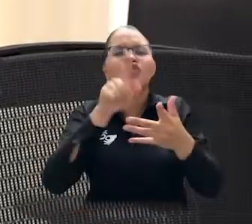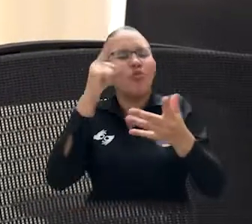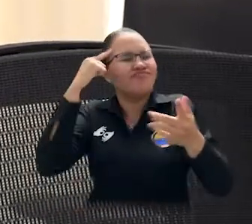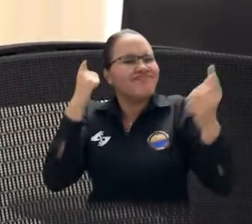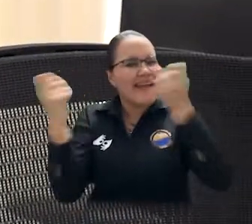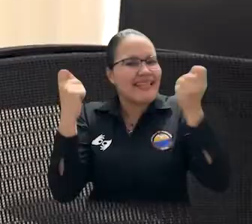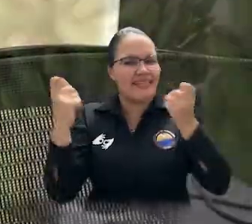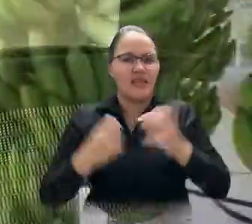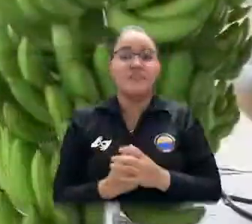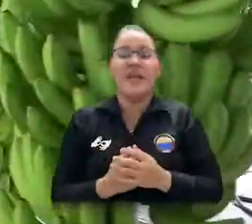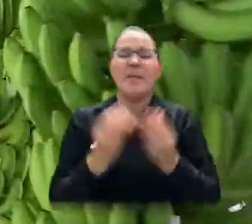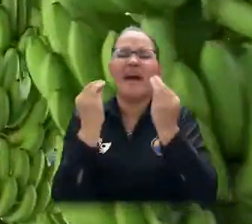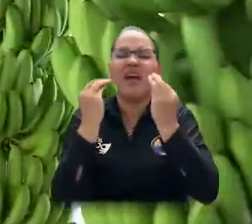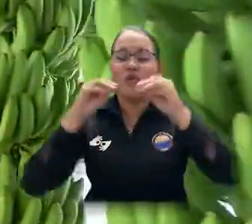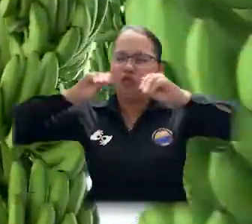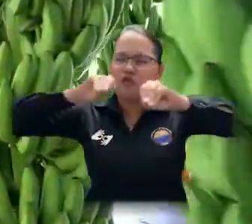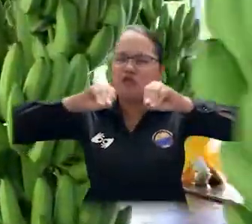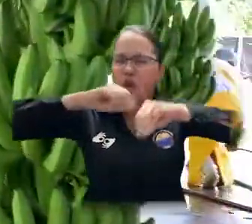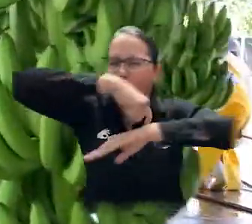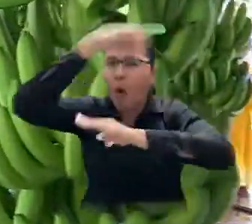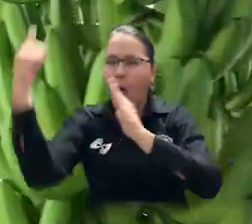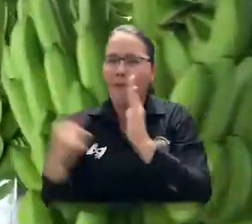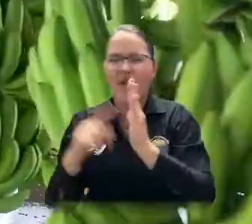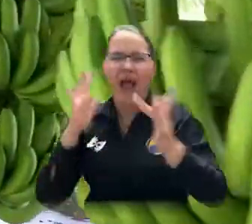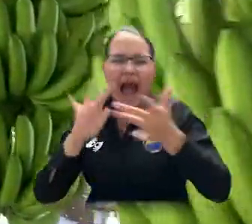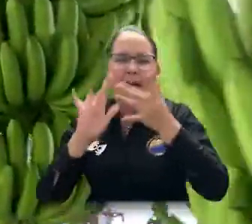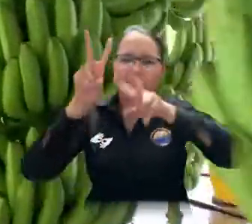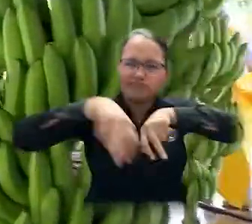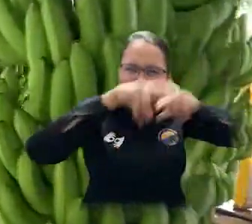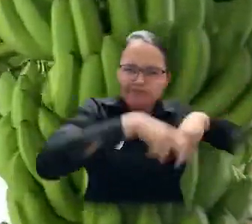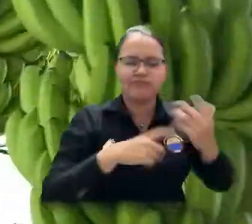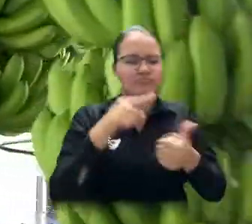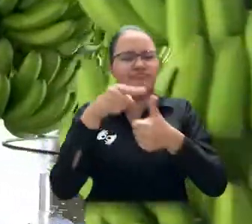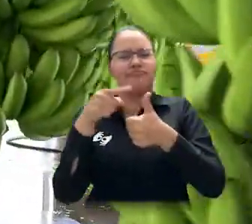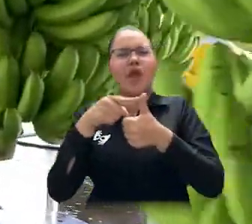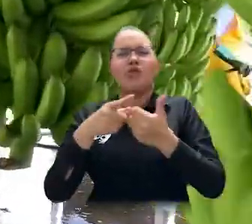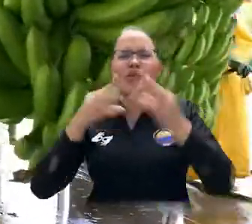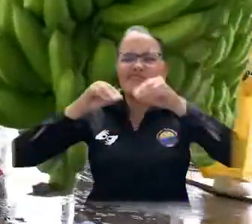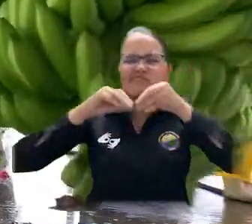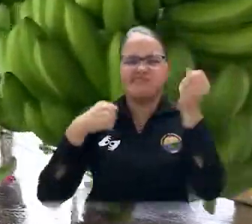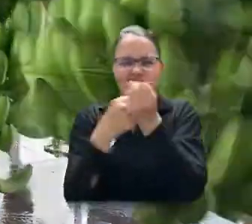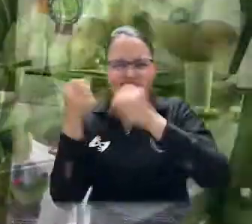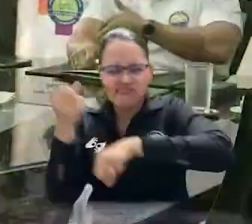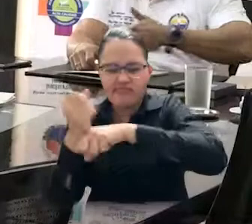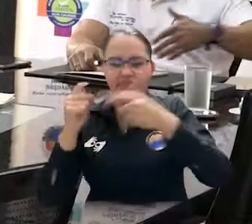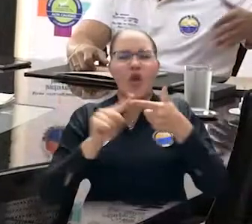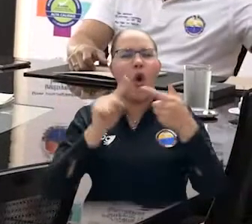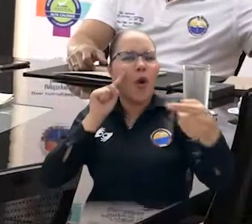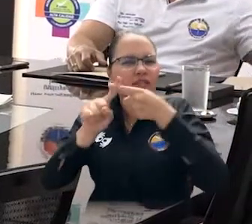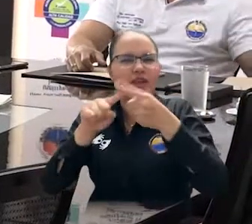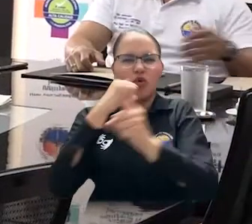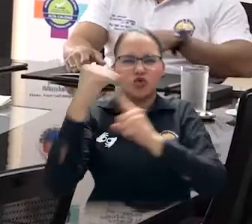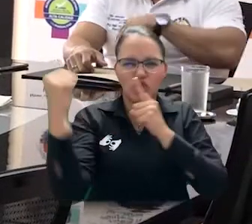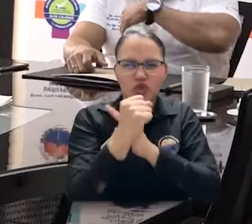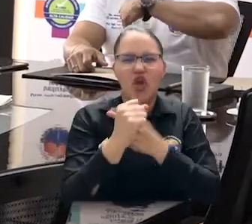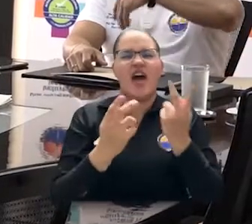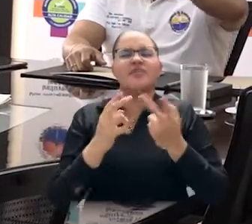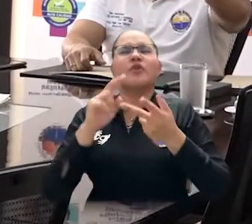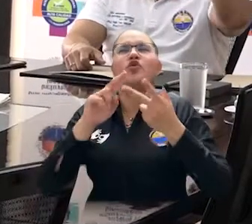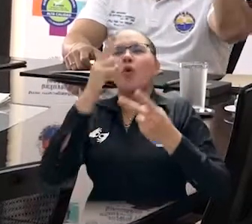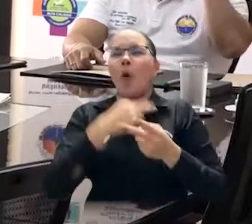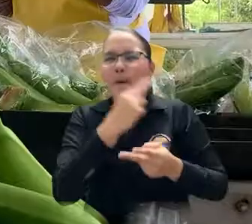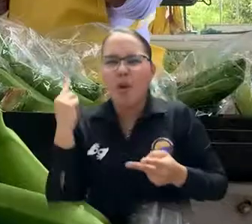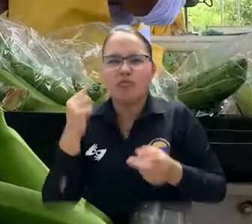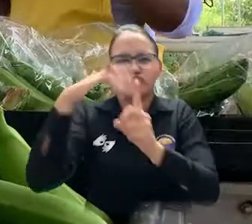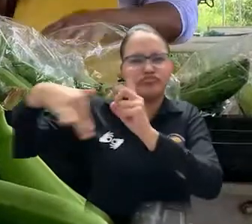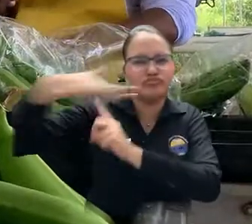formación integral sobre el sector agrícola, la cual incluye cooperación académica y formativa, proyección social y compromiso ambiental,